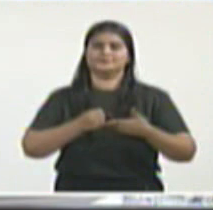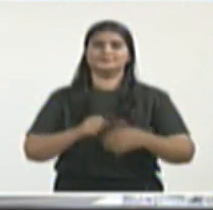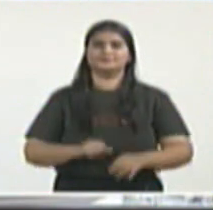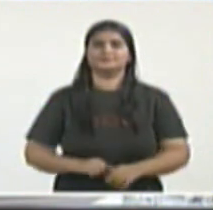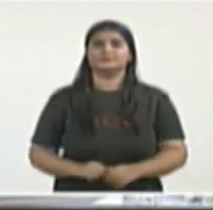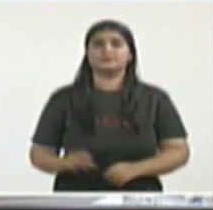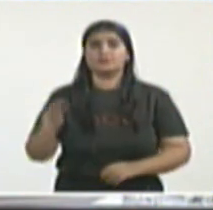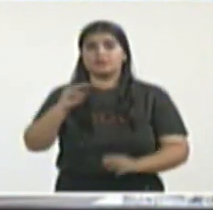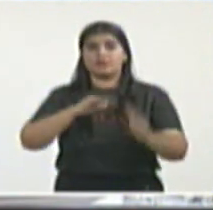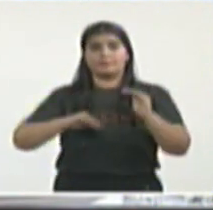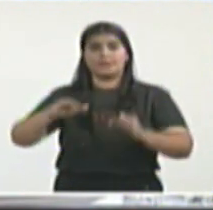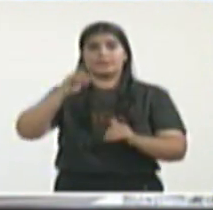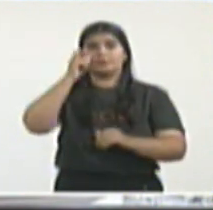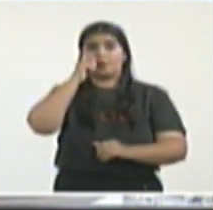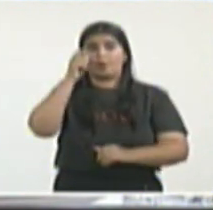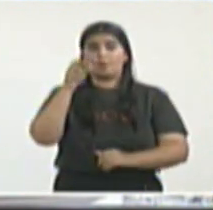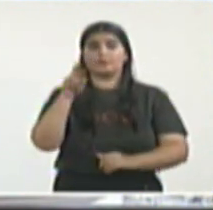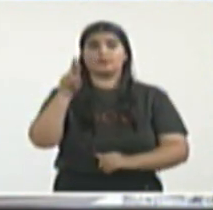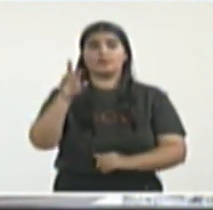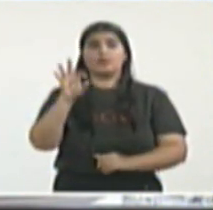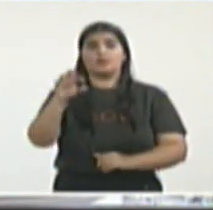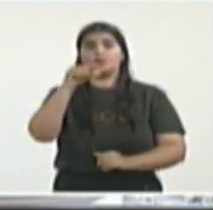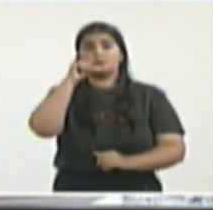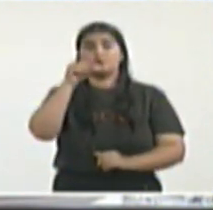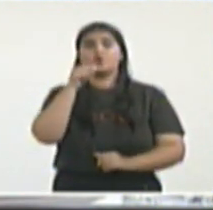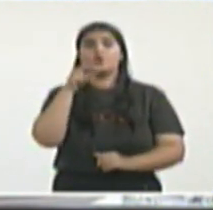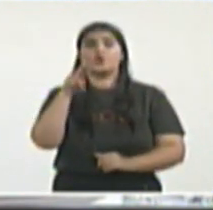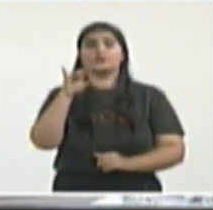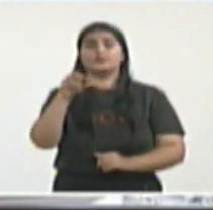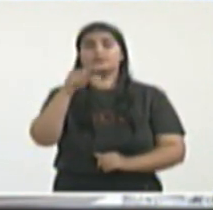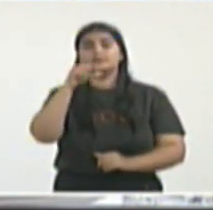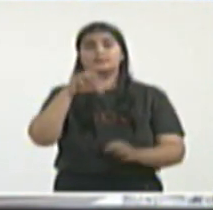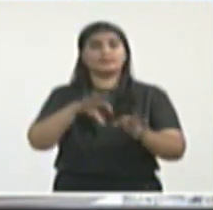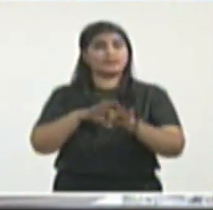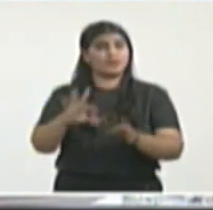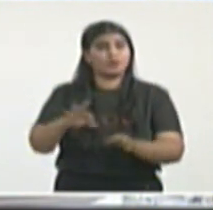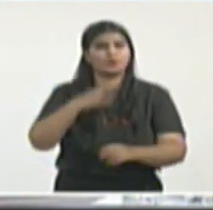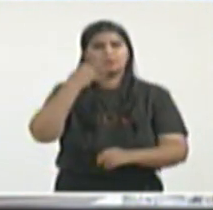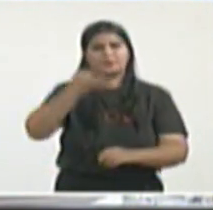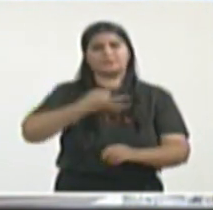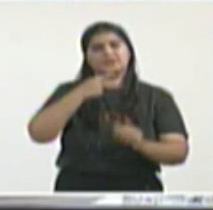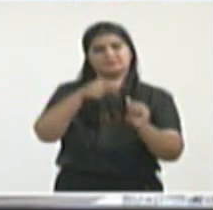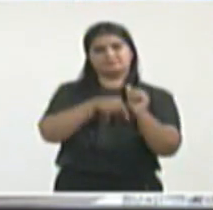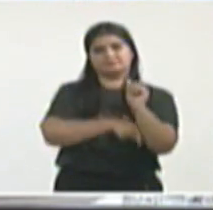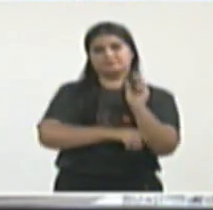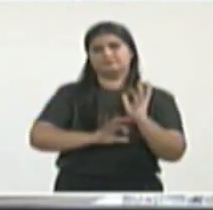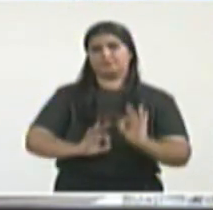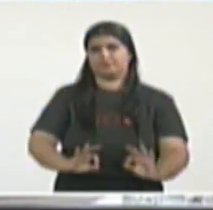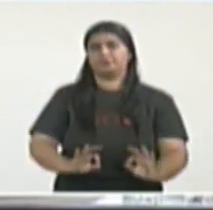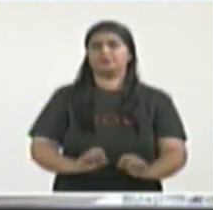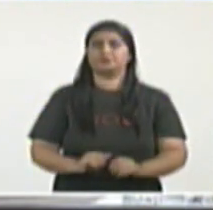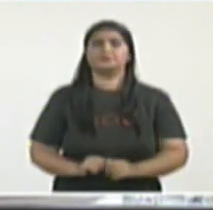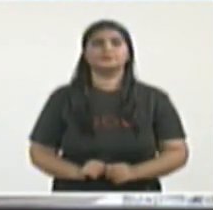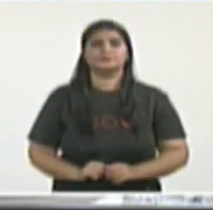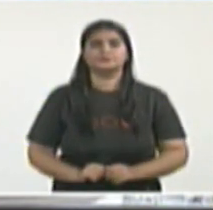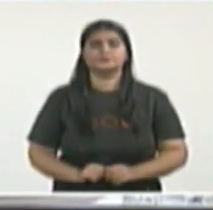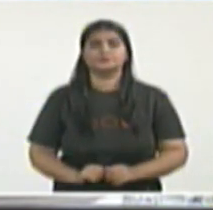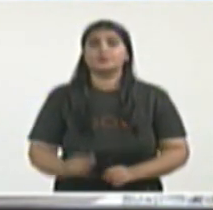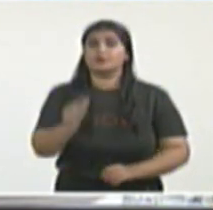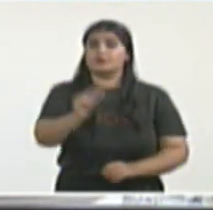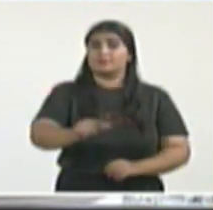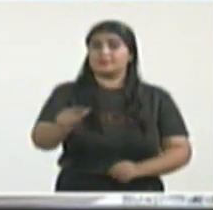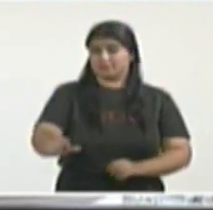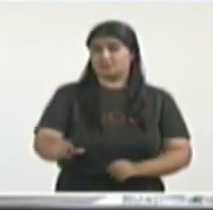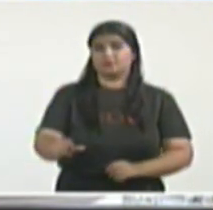con más detalle las decenas y decenas de operaciones de este tipo